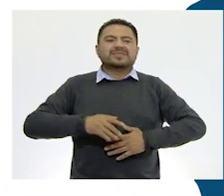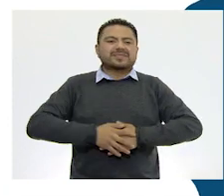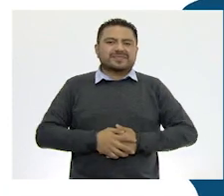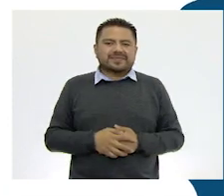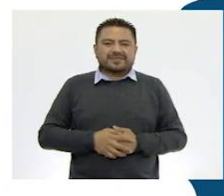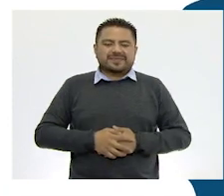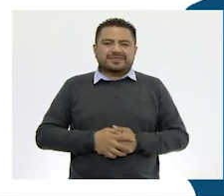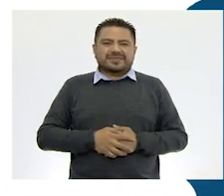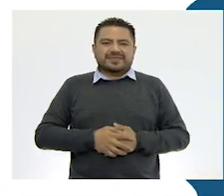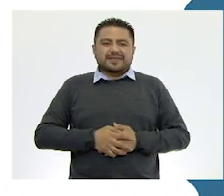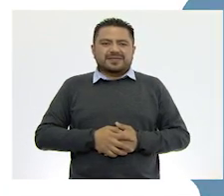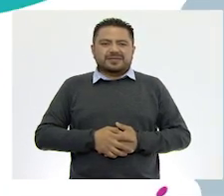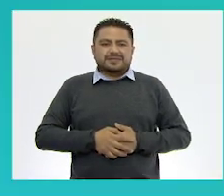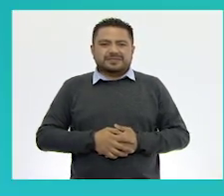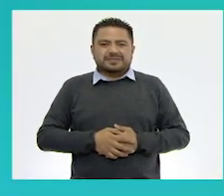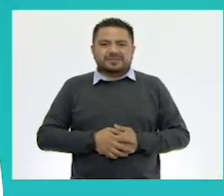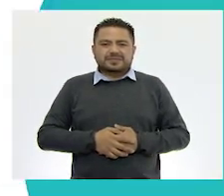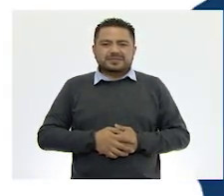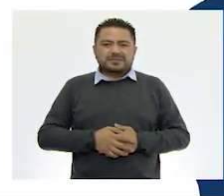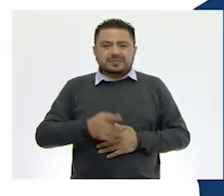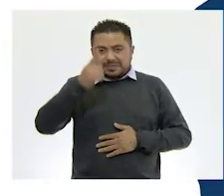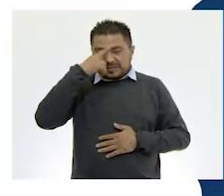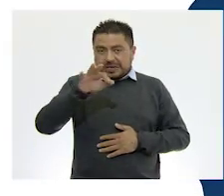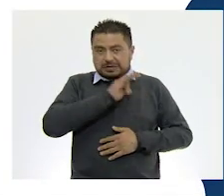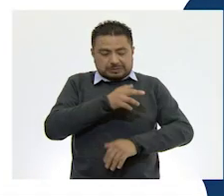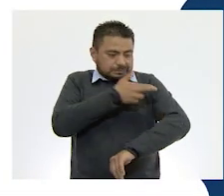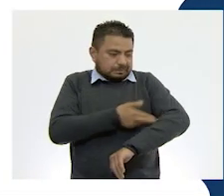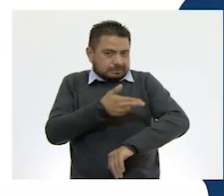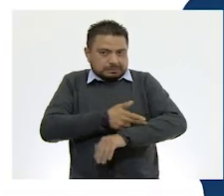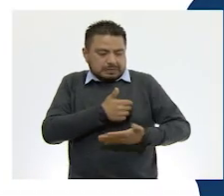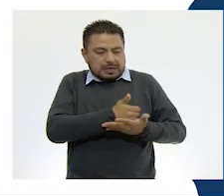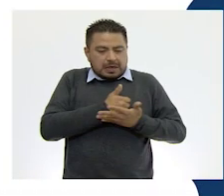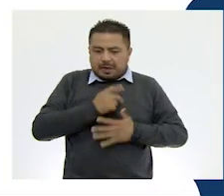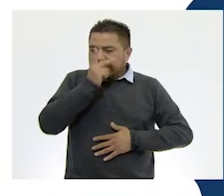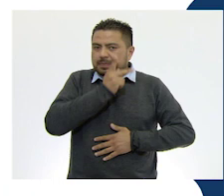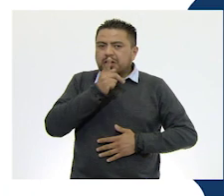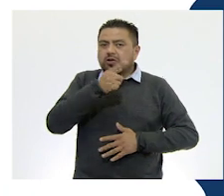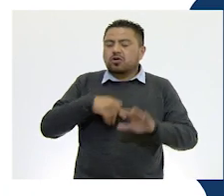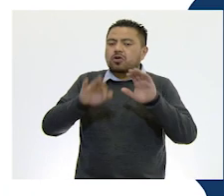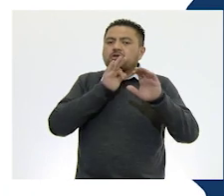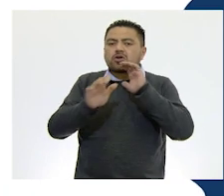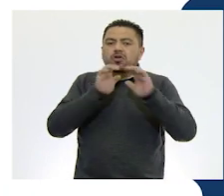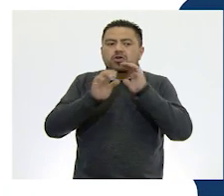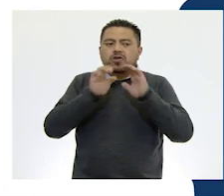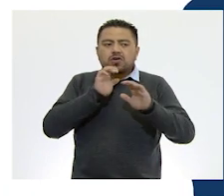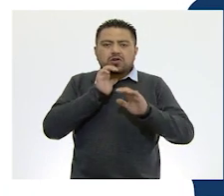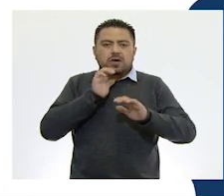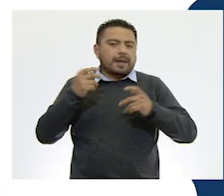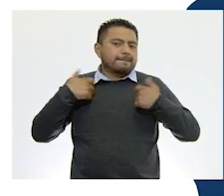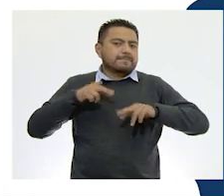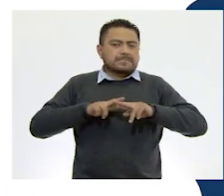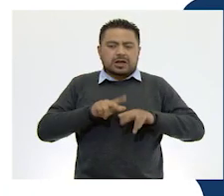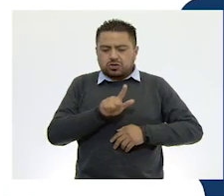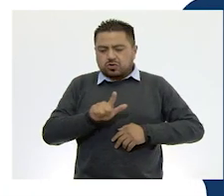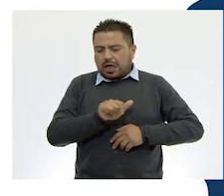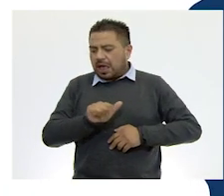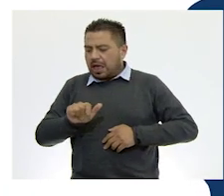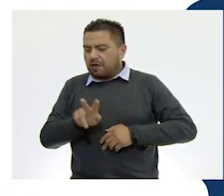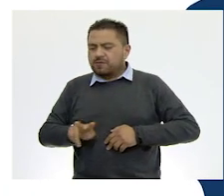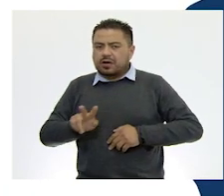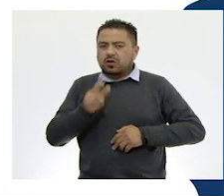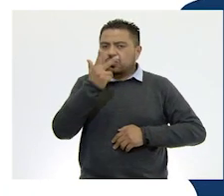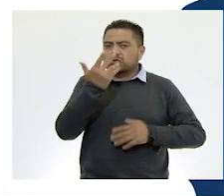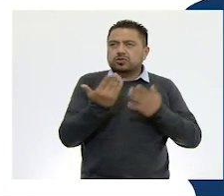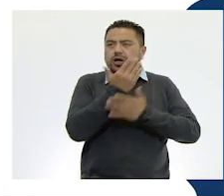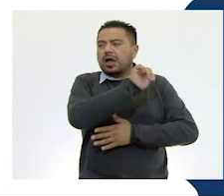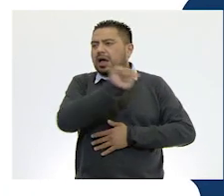.gov.mx. Para solicitar apoyo pedagógico, comunícate con maestras y maestros de lunes a viernes de